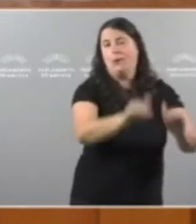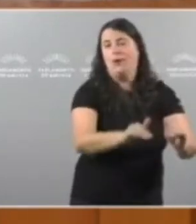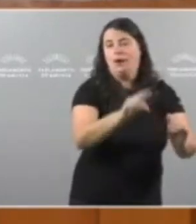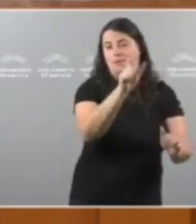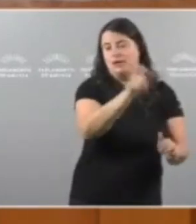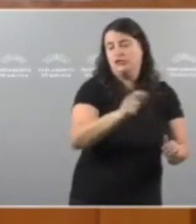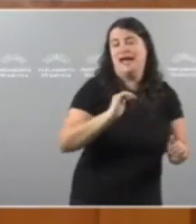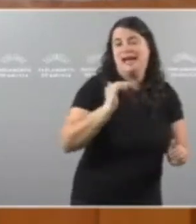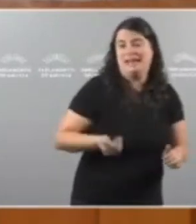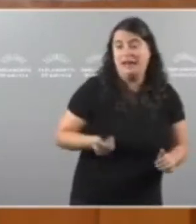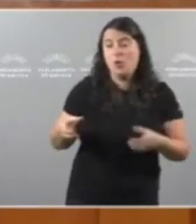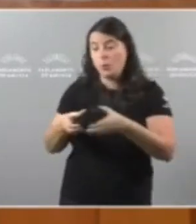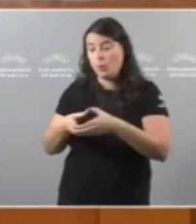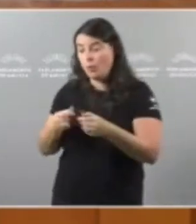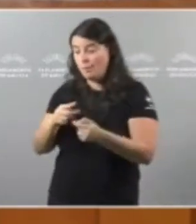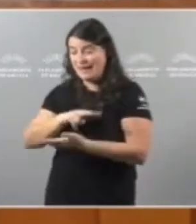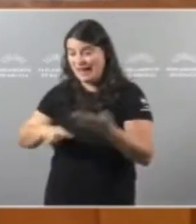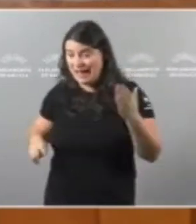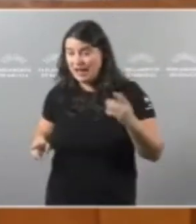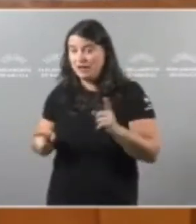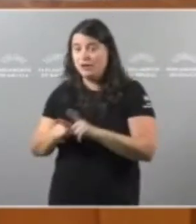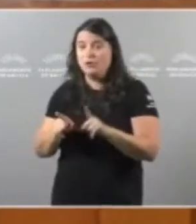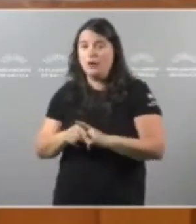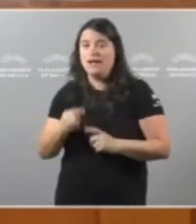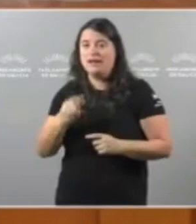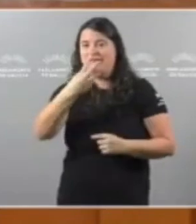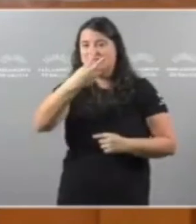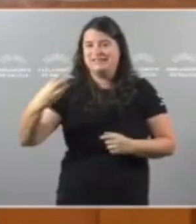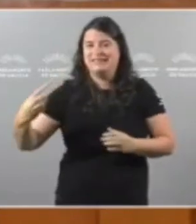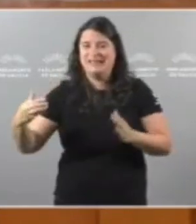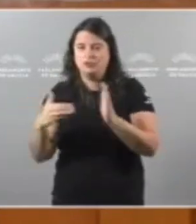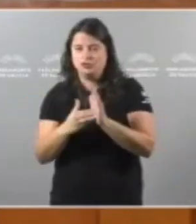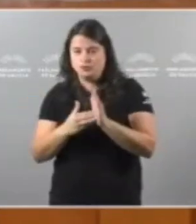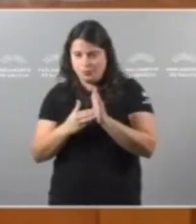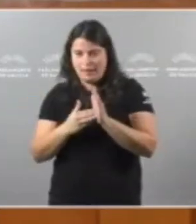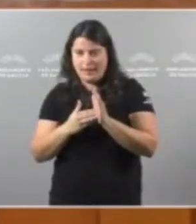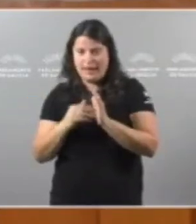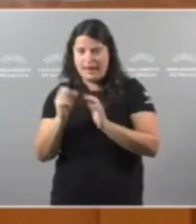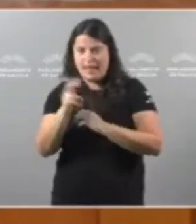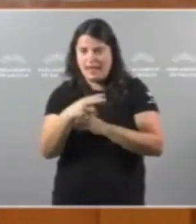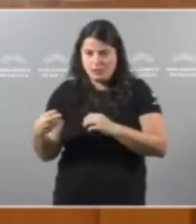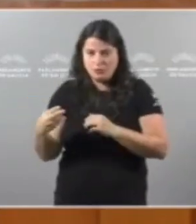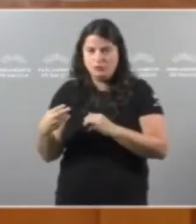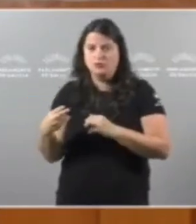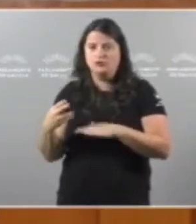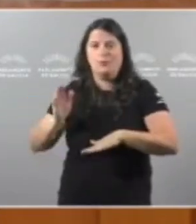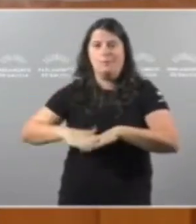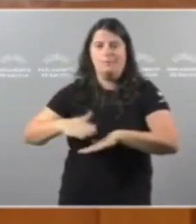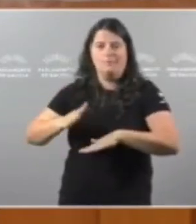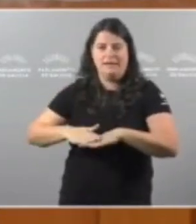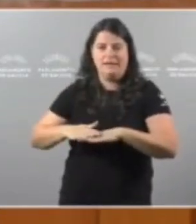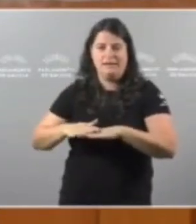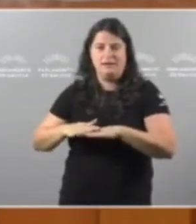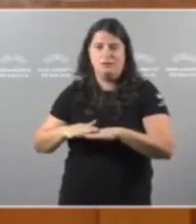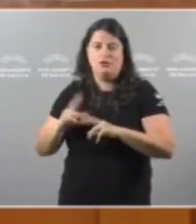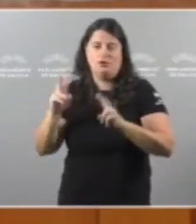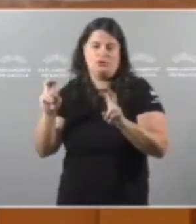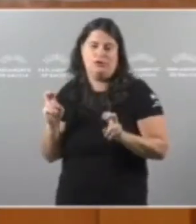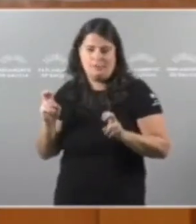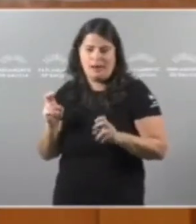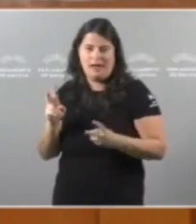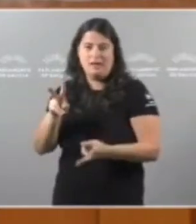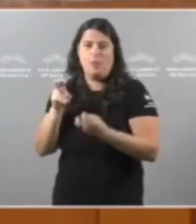Un goberno do BNG Reduciría a 300.000 euros O mínimo exento do imposto de patrimonio